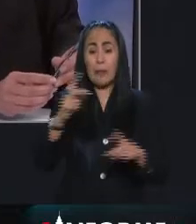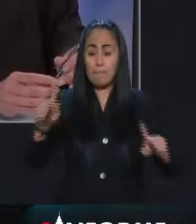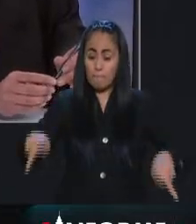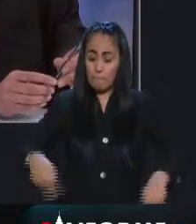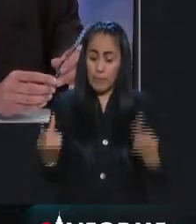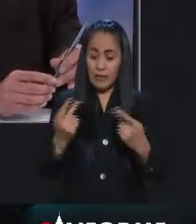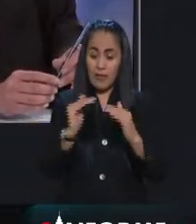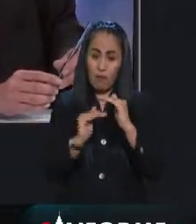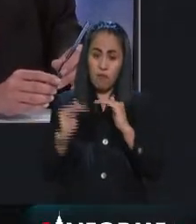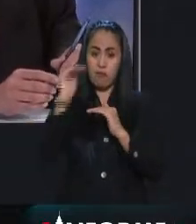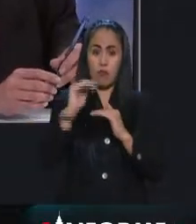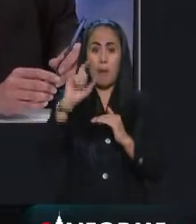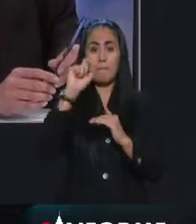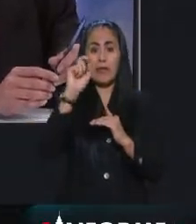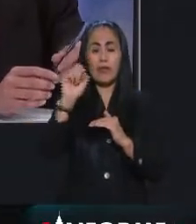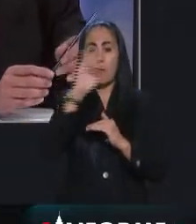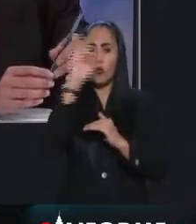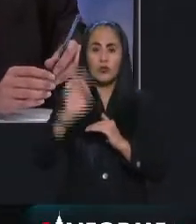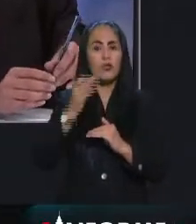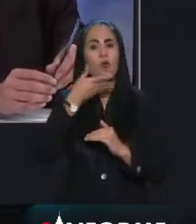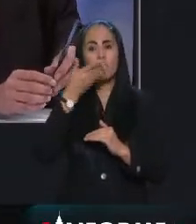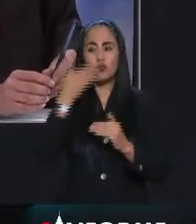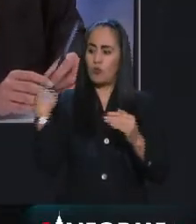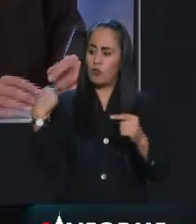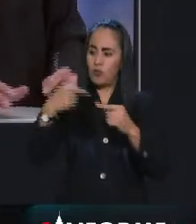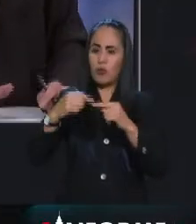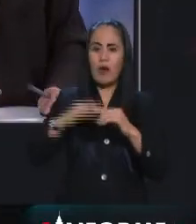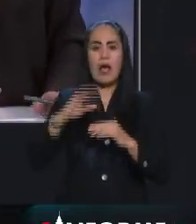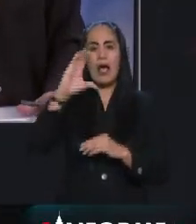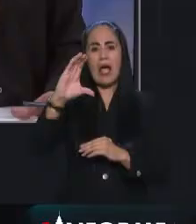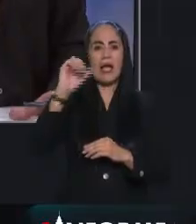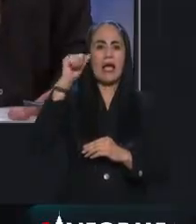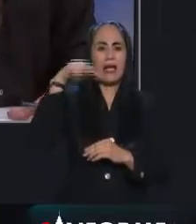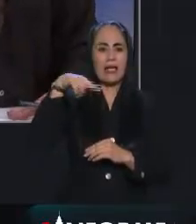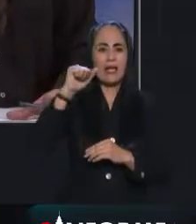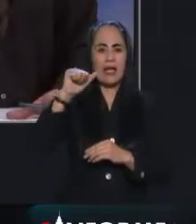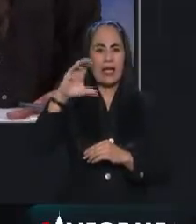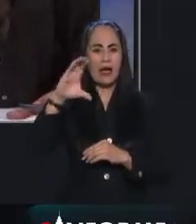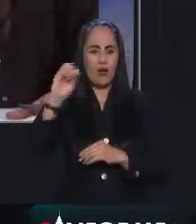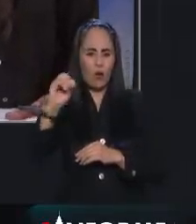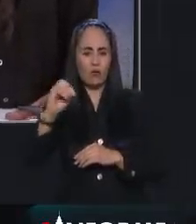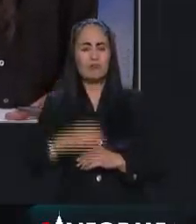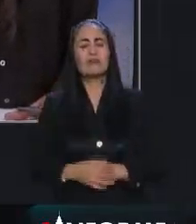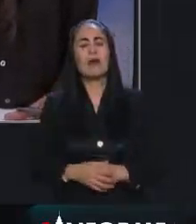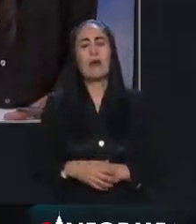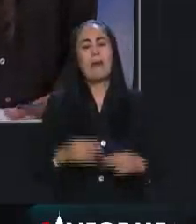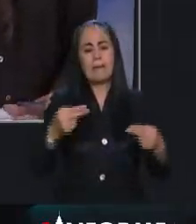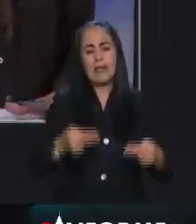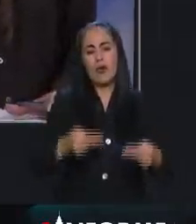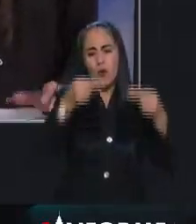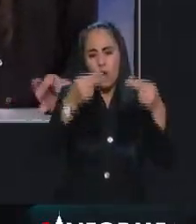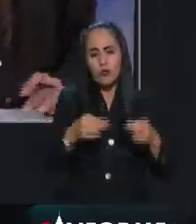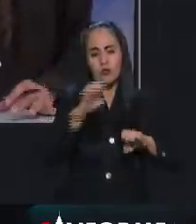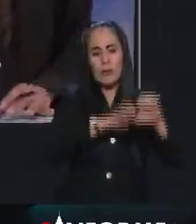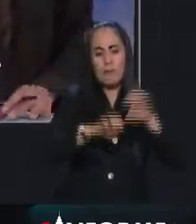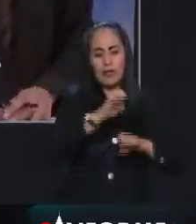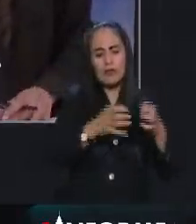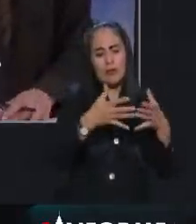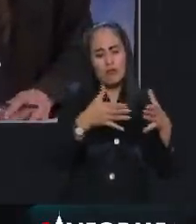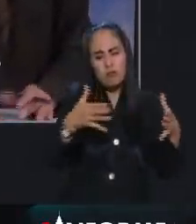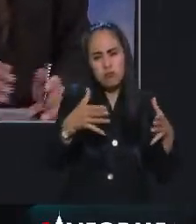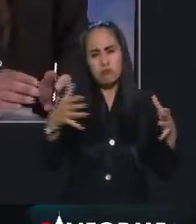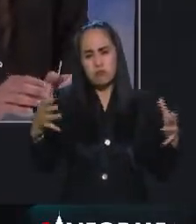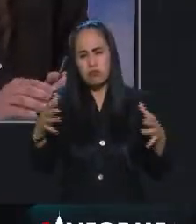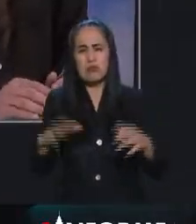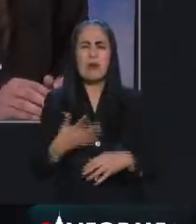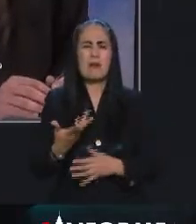sobre el 20% de lo habitual y según la canacope micro pequeñas y medianas empresas tienen inquietud sobre sus